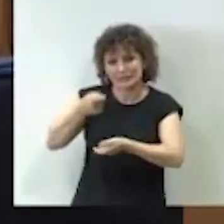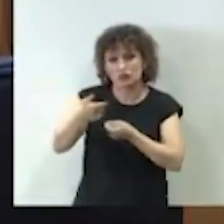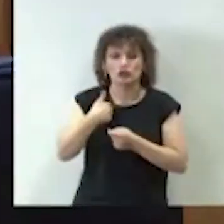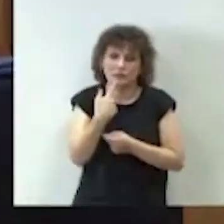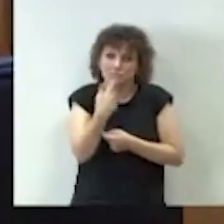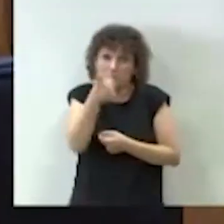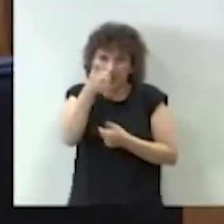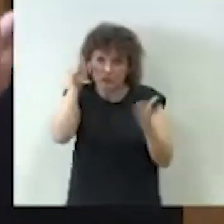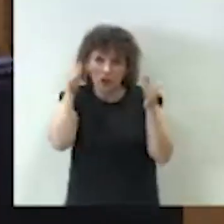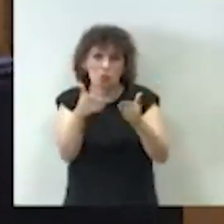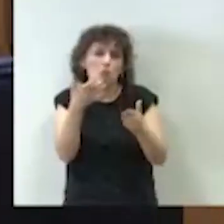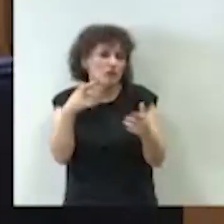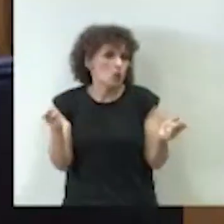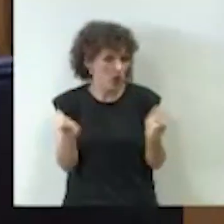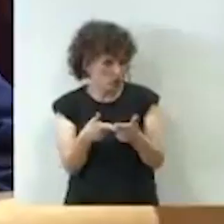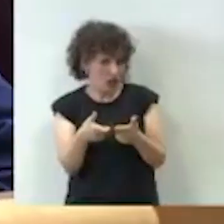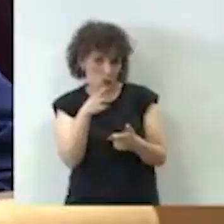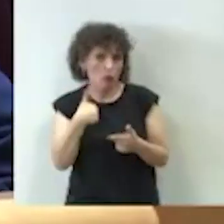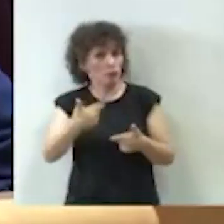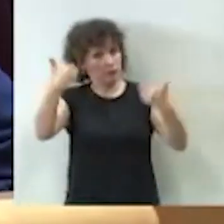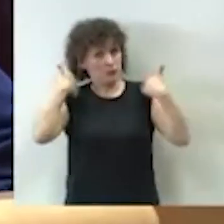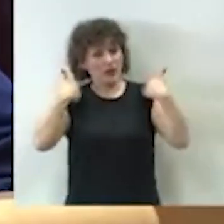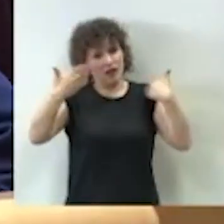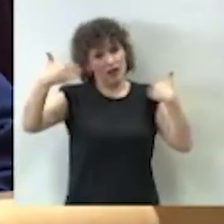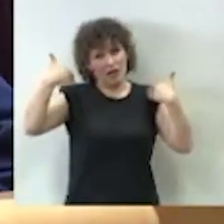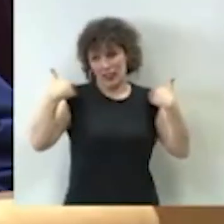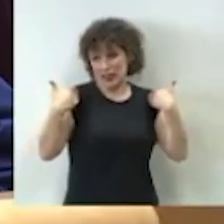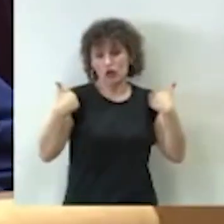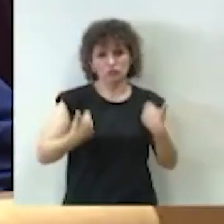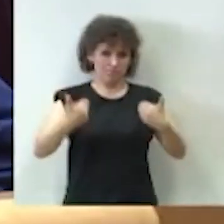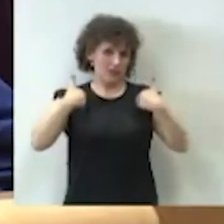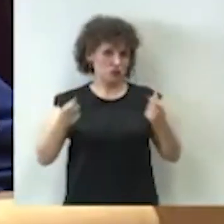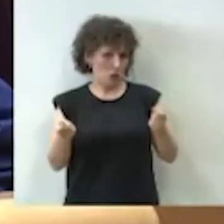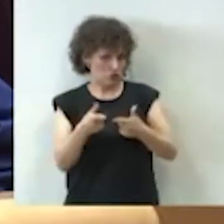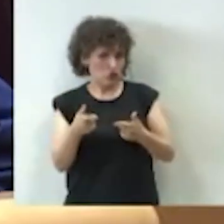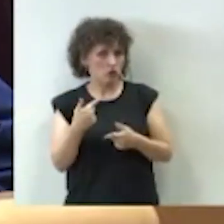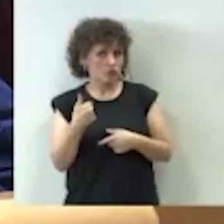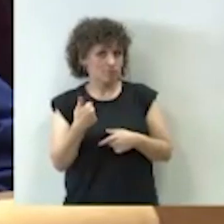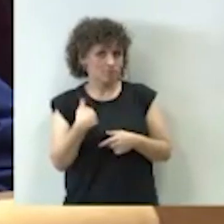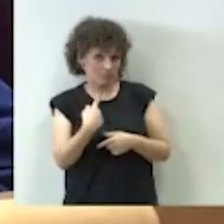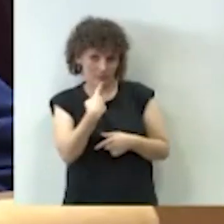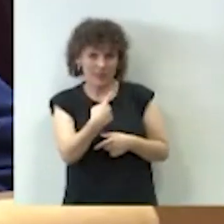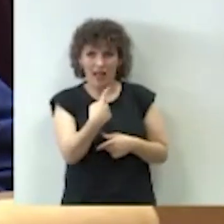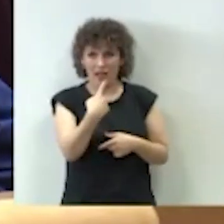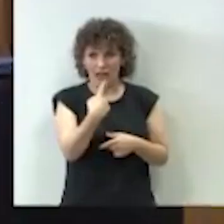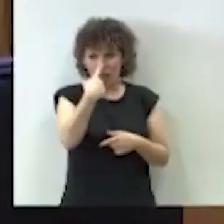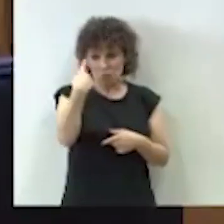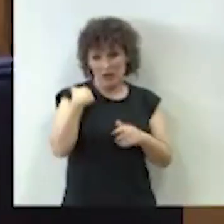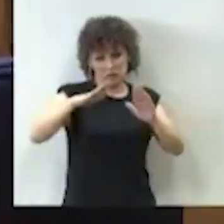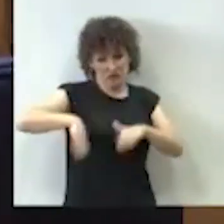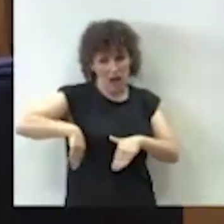caso de la Seguridad Social porque tenía responsabilidades hasta hace poco y le puedo decir que a finales del año pasado, los últimos